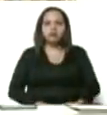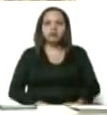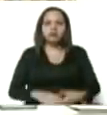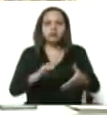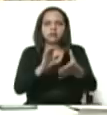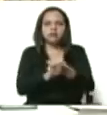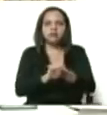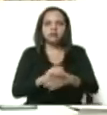amigos. cuidar los amigos.